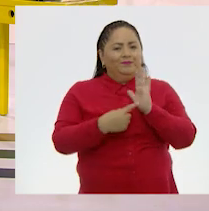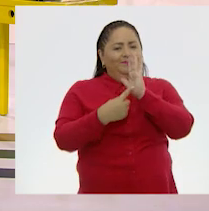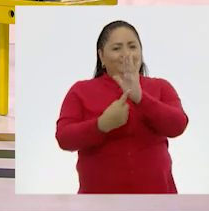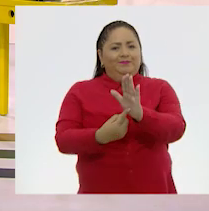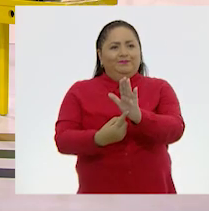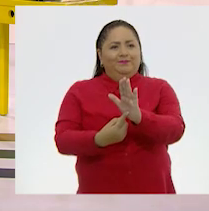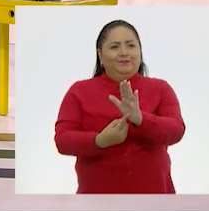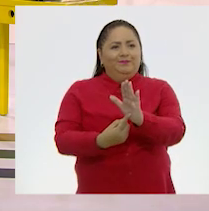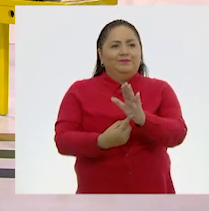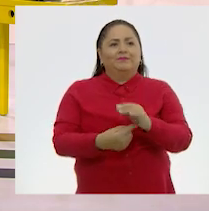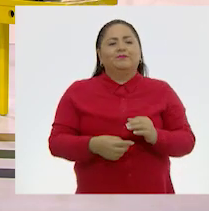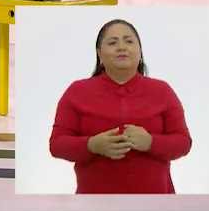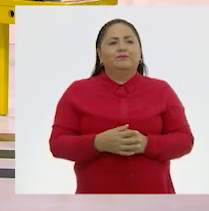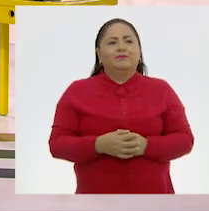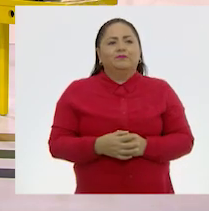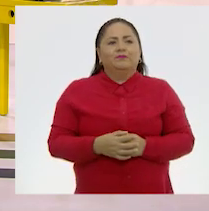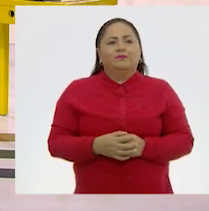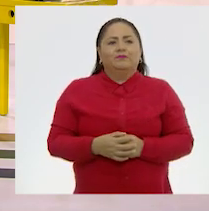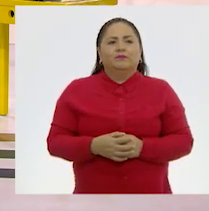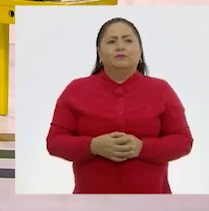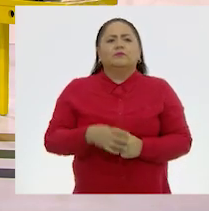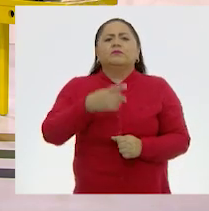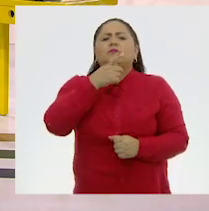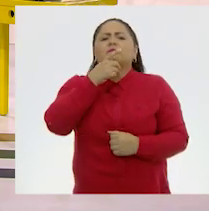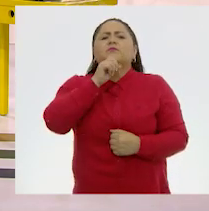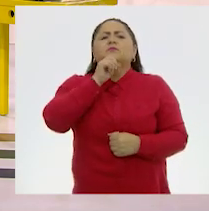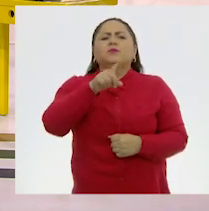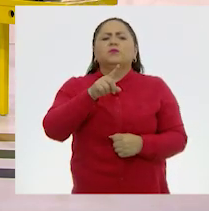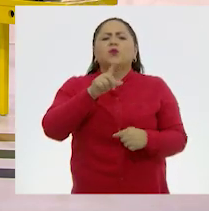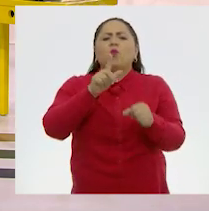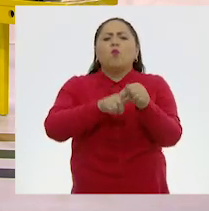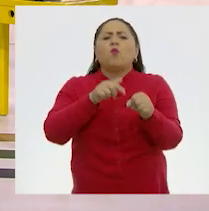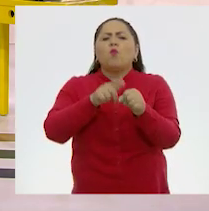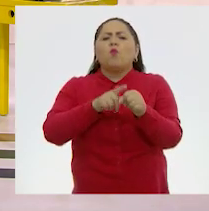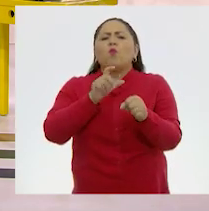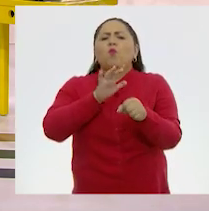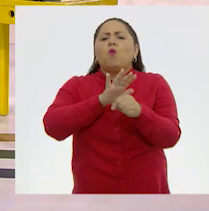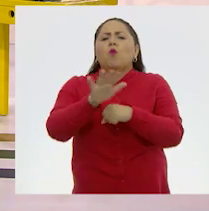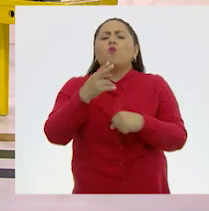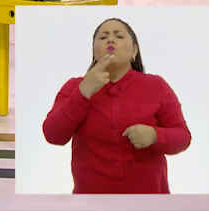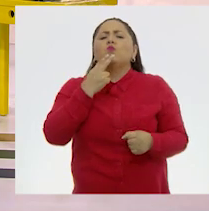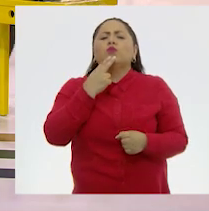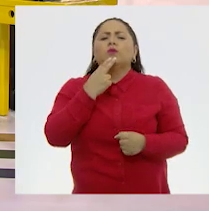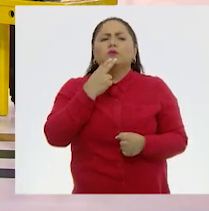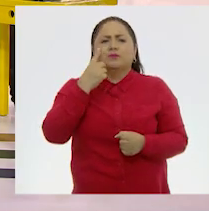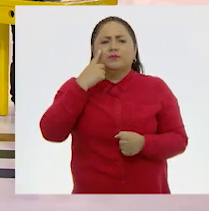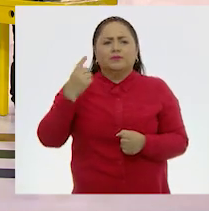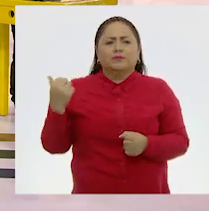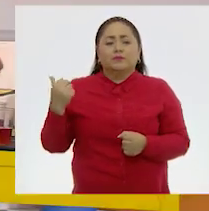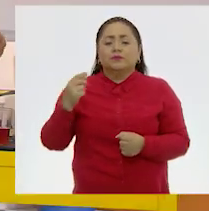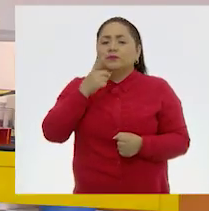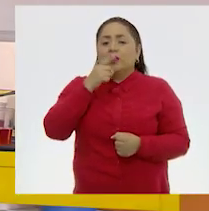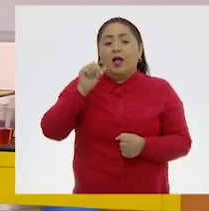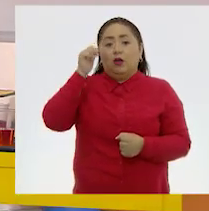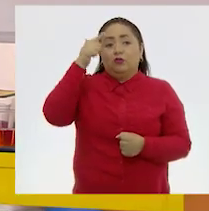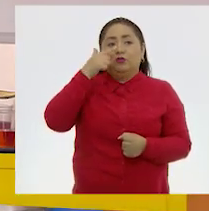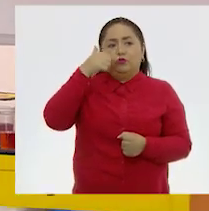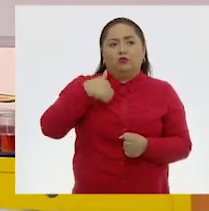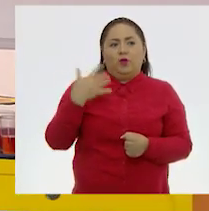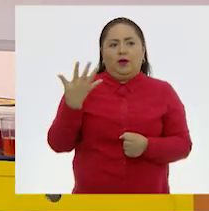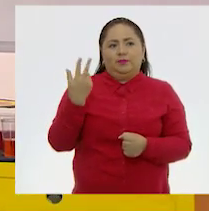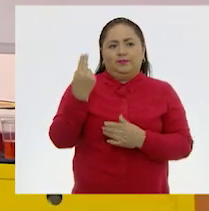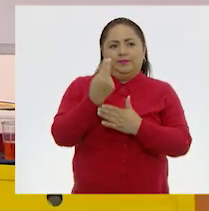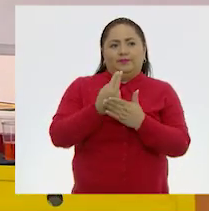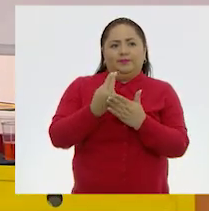de que influyen mucho qué tipo de colores utilizas. Anoche hice este